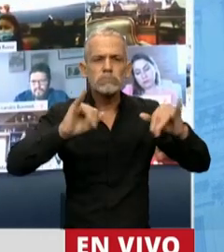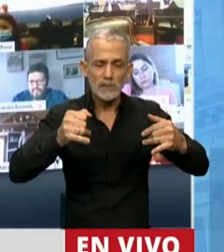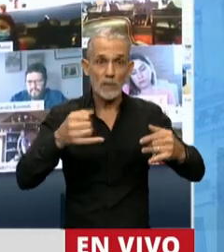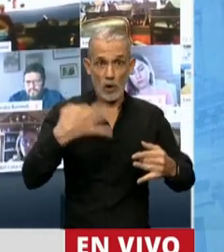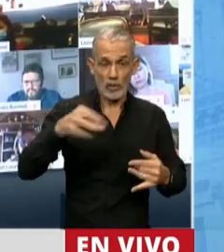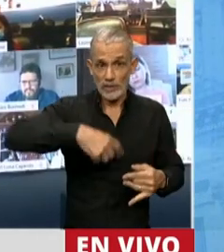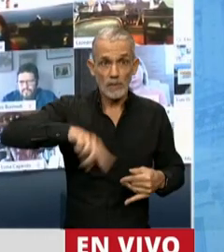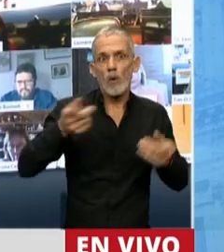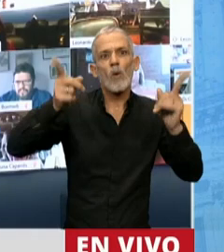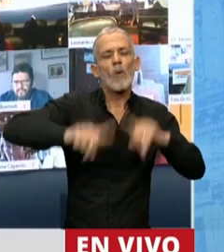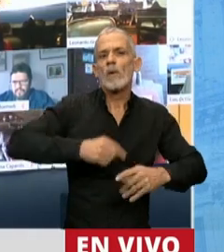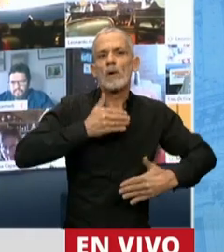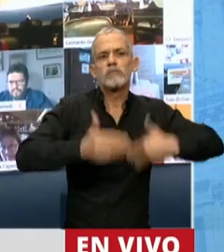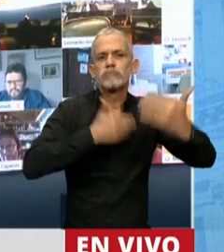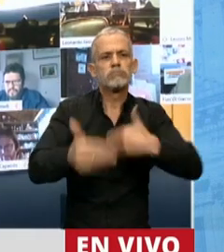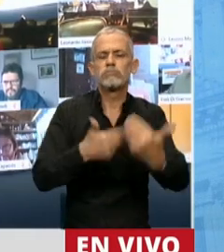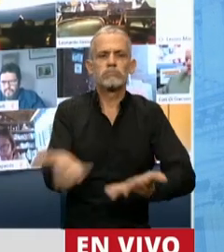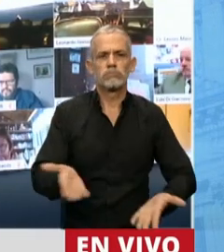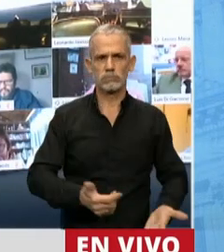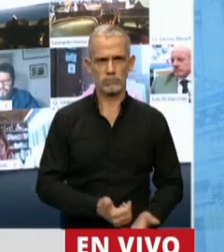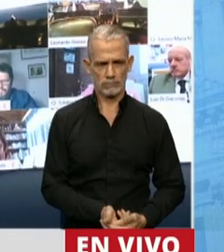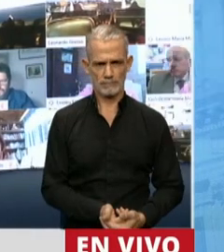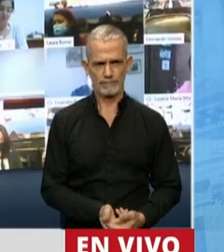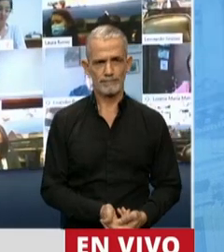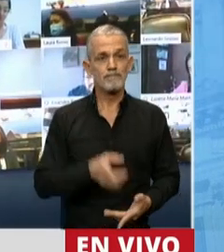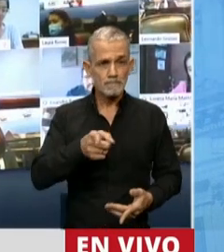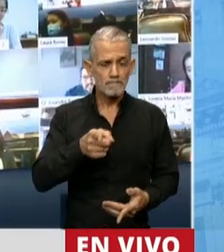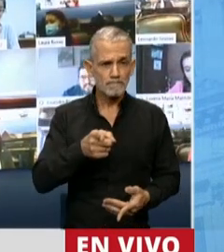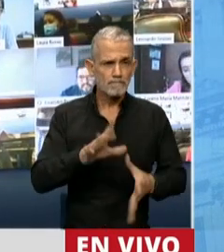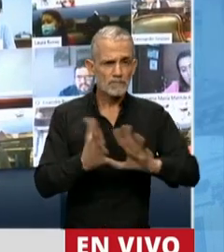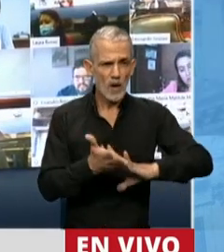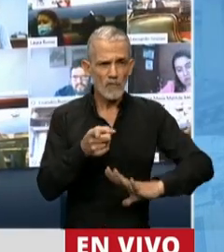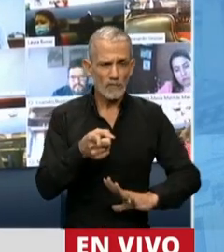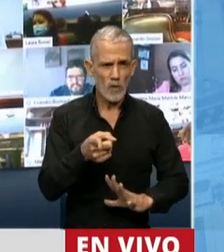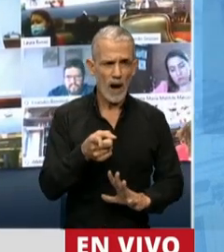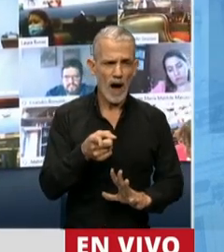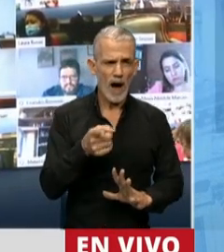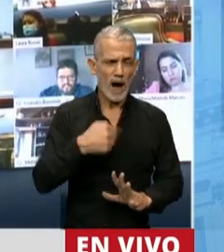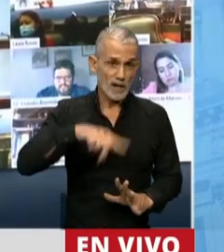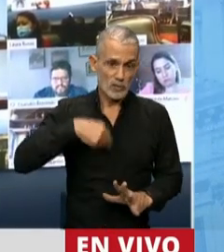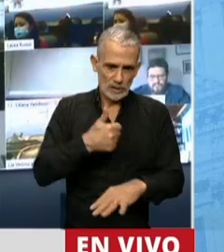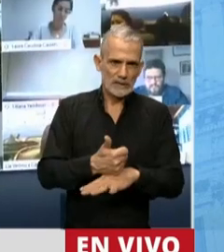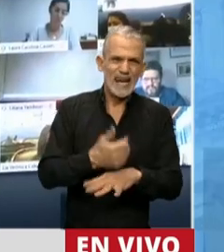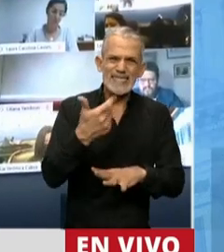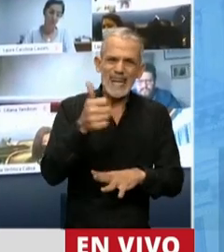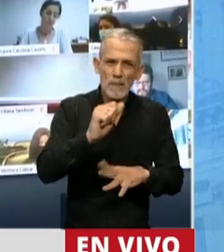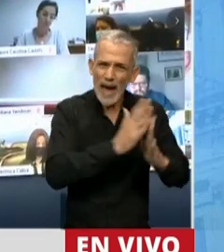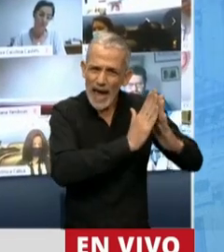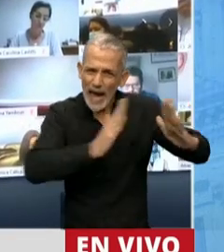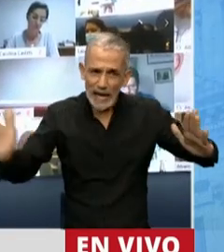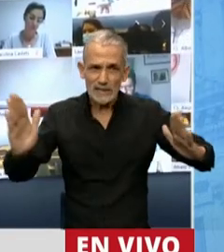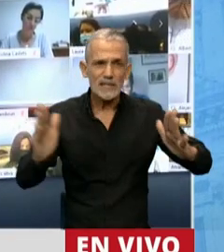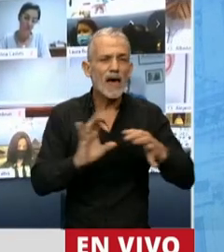pero tenemos que volver a funcionar. Y en ese marco, y en donde estamos, y en los seis meses,